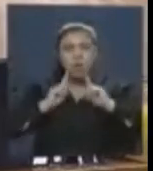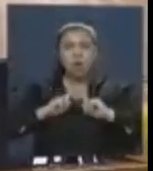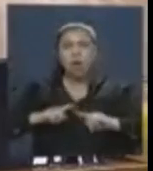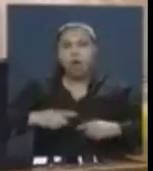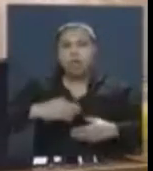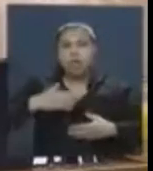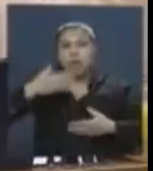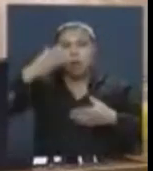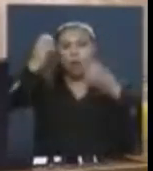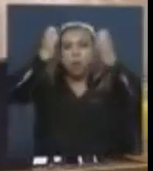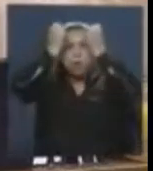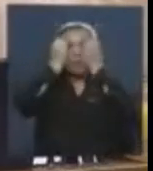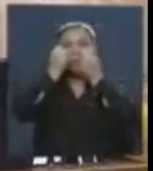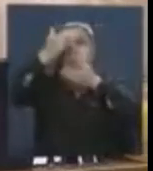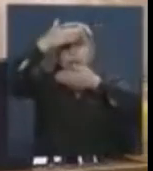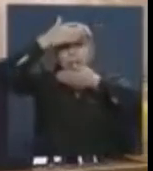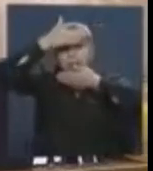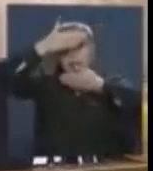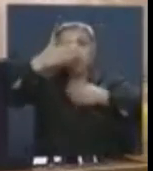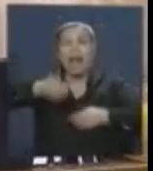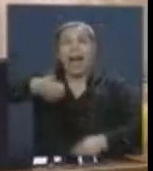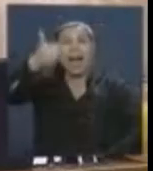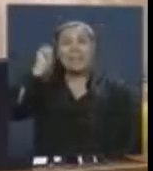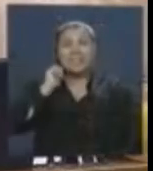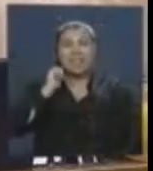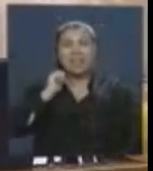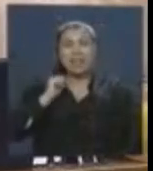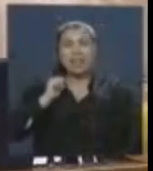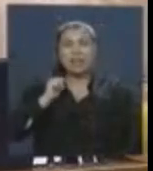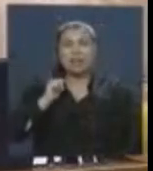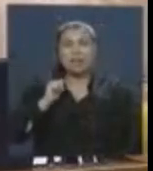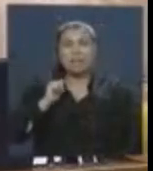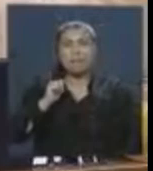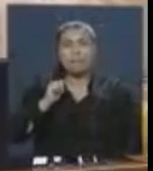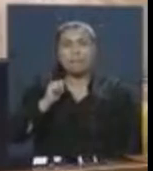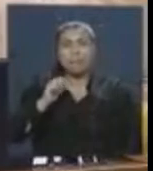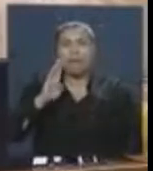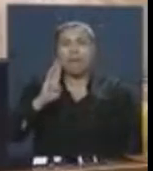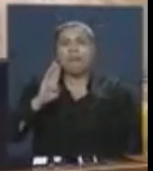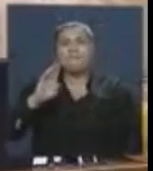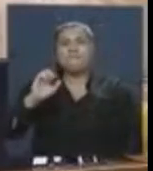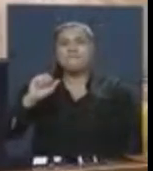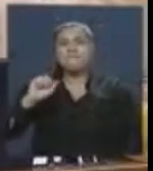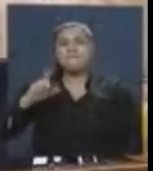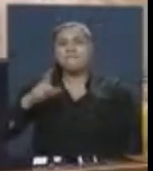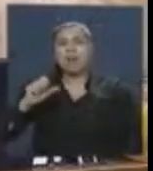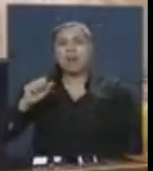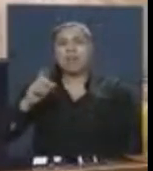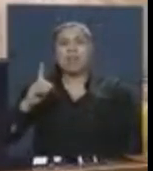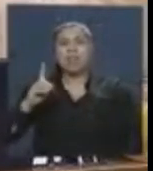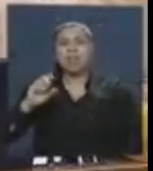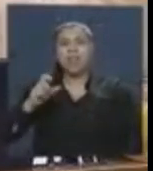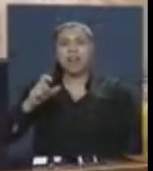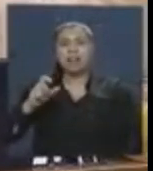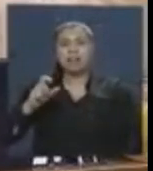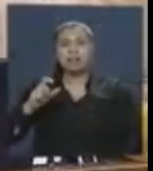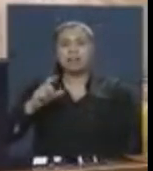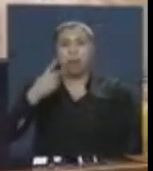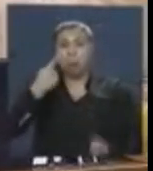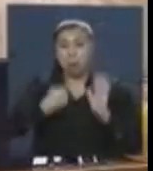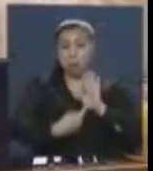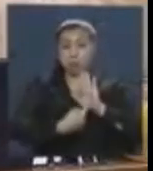acontecidos ayer. En Bagdad han mostrado con horror al mundo entero.